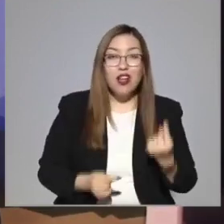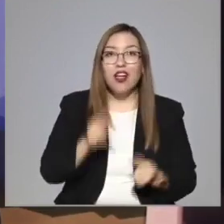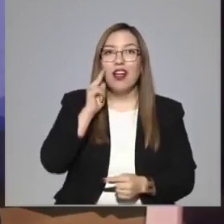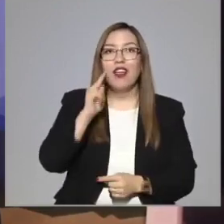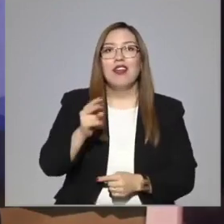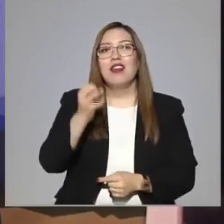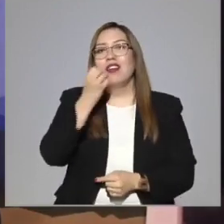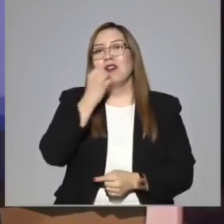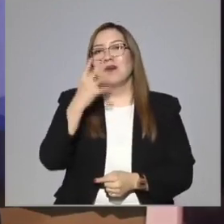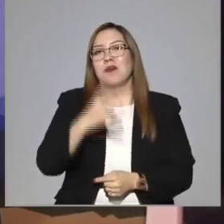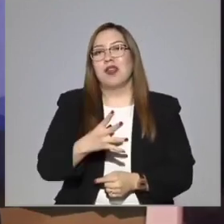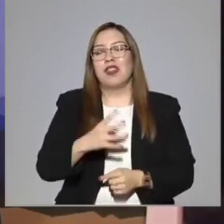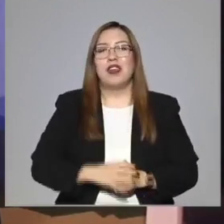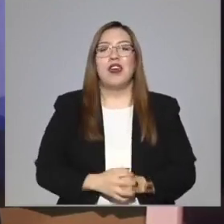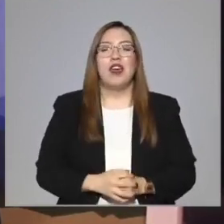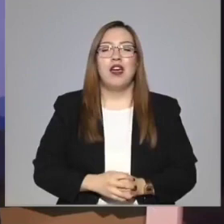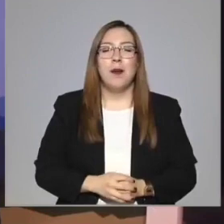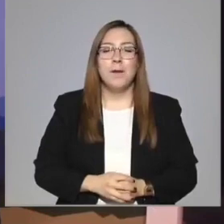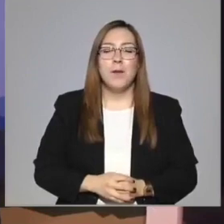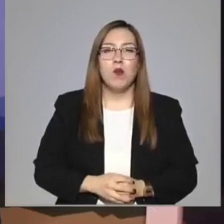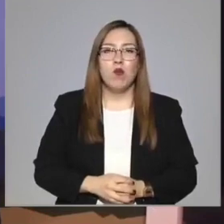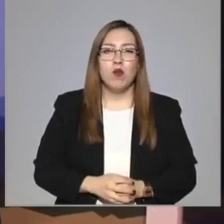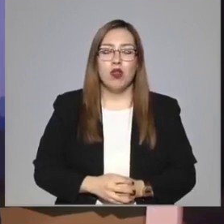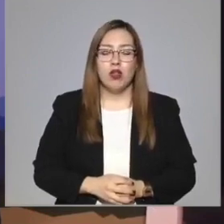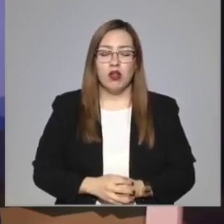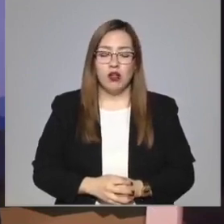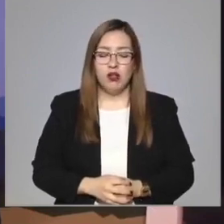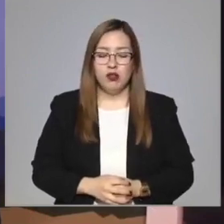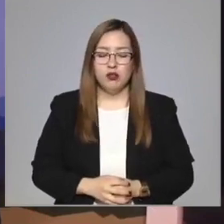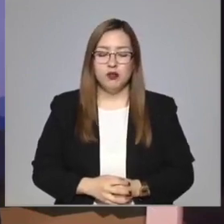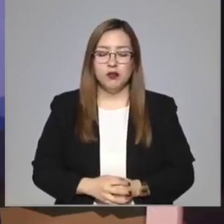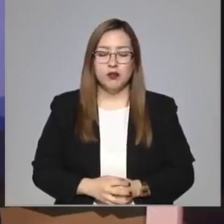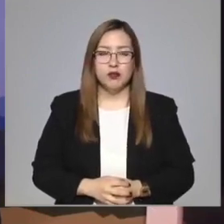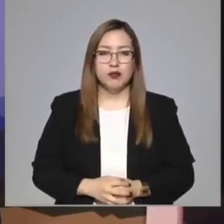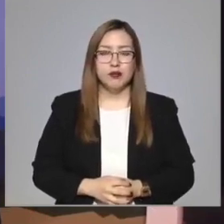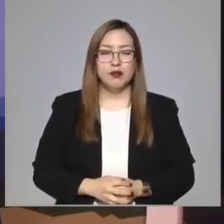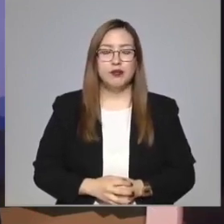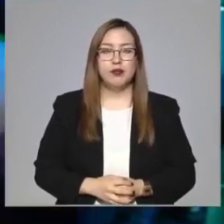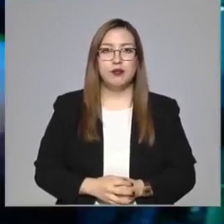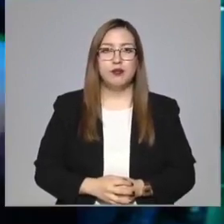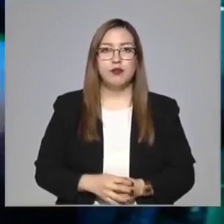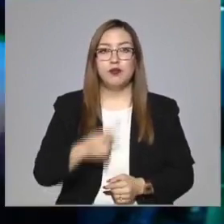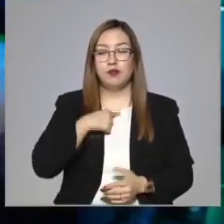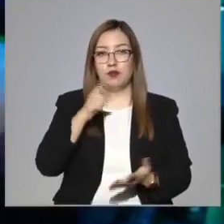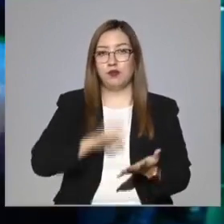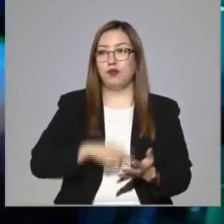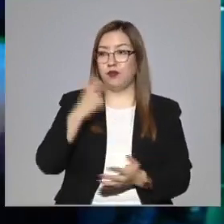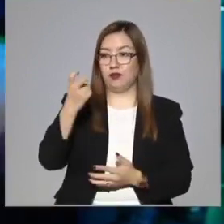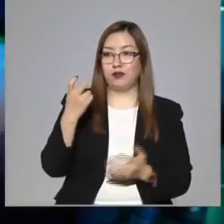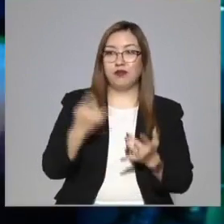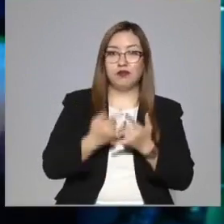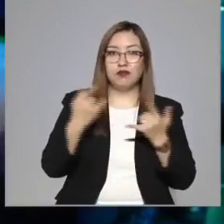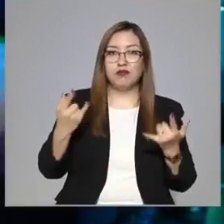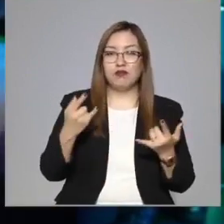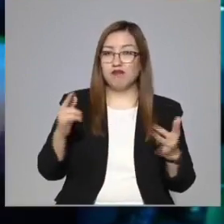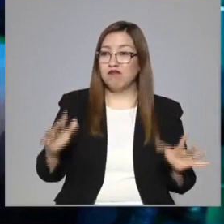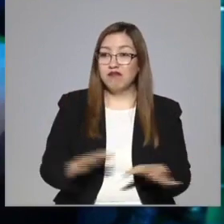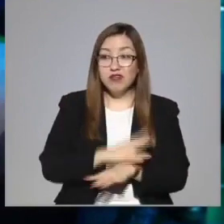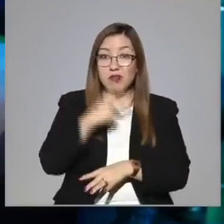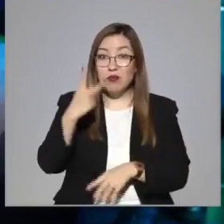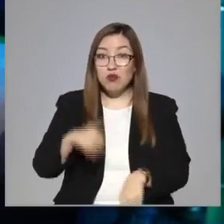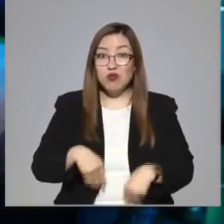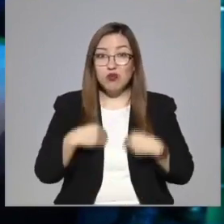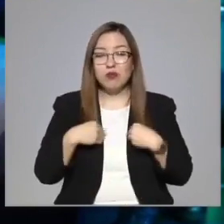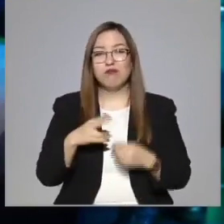y que sin duda creo que una historia así quizás no cambia su vida,